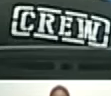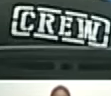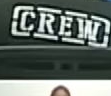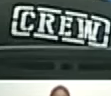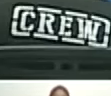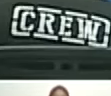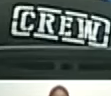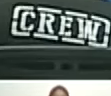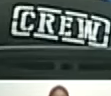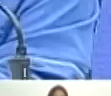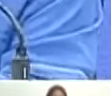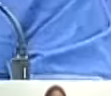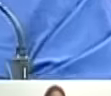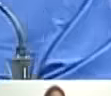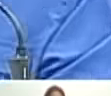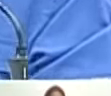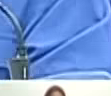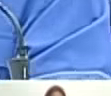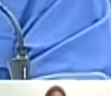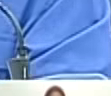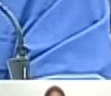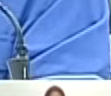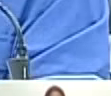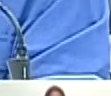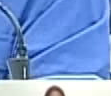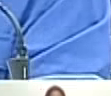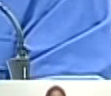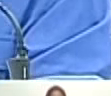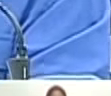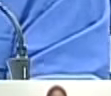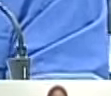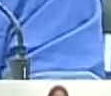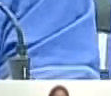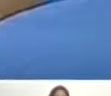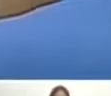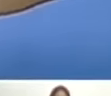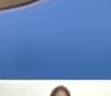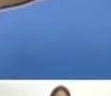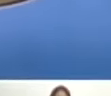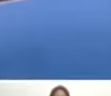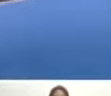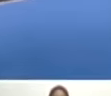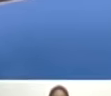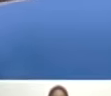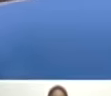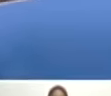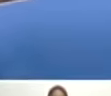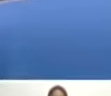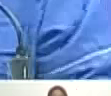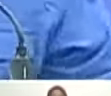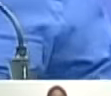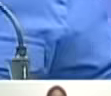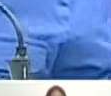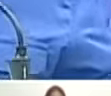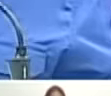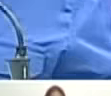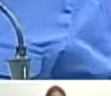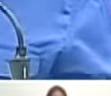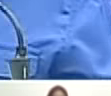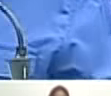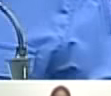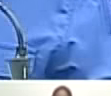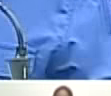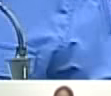ministro se va para allá para que vean el espacio donde se puede poner la base de misiones listo y sobre todo